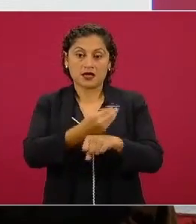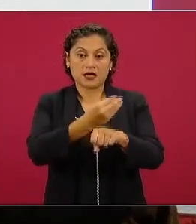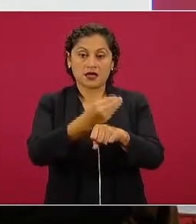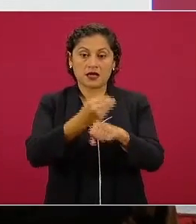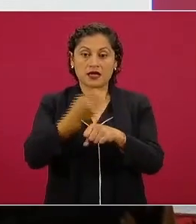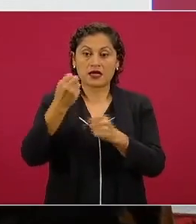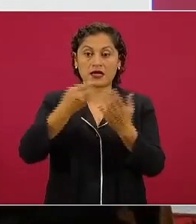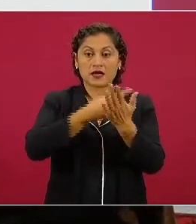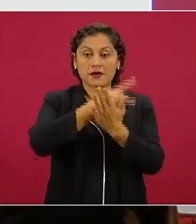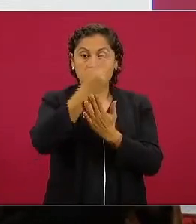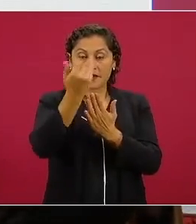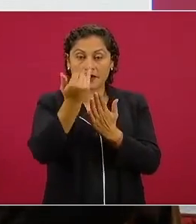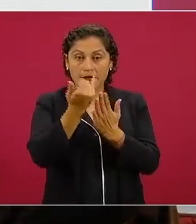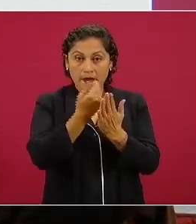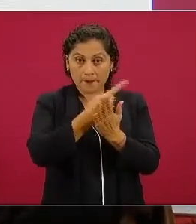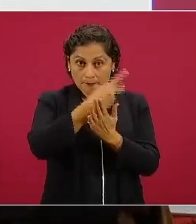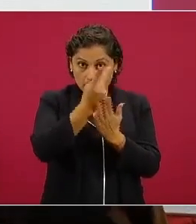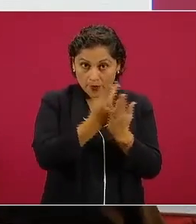programa ya